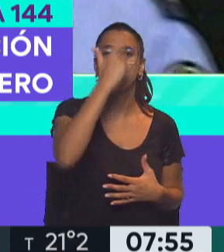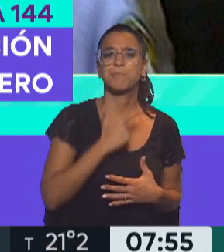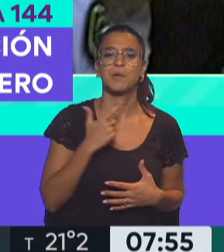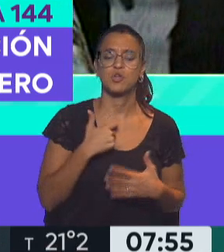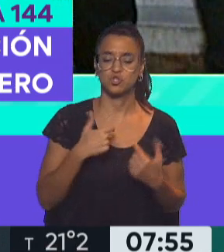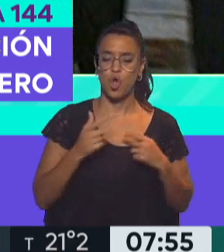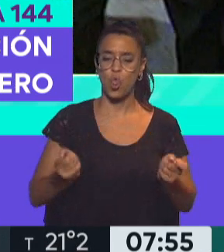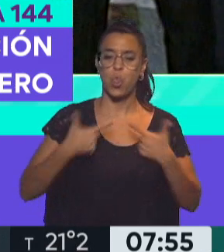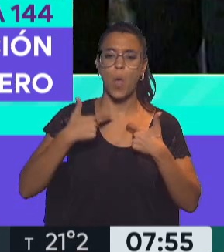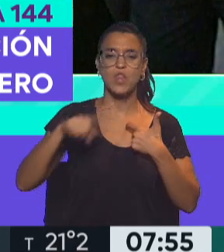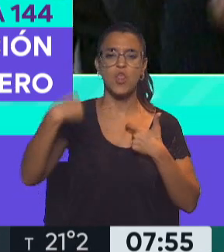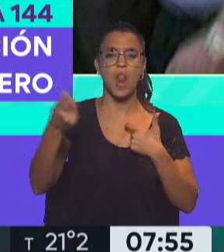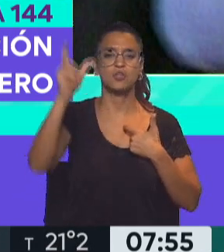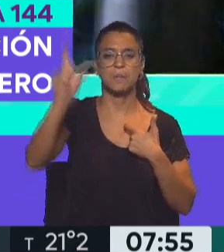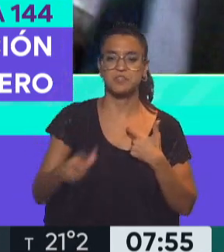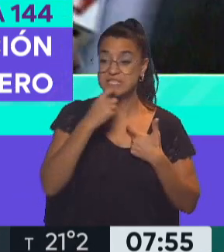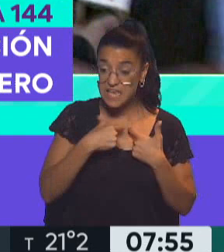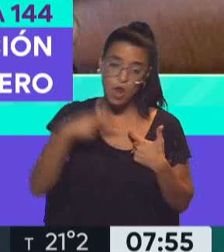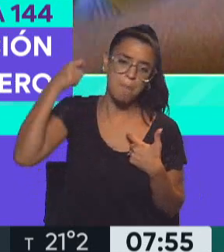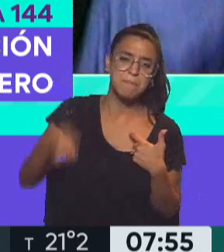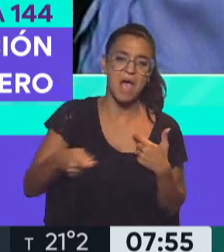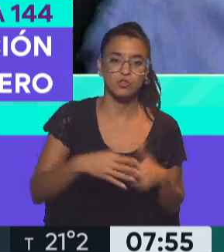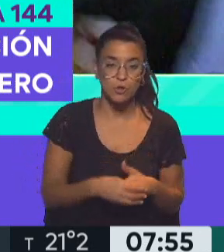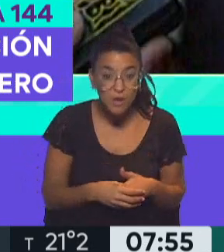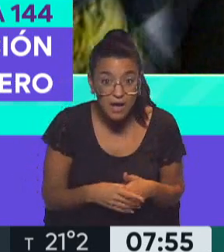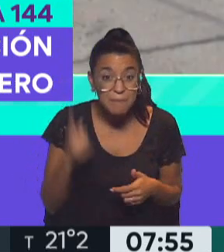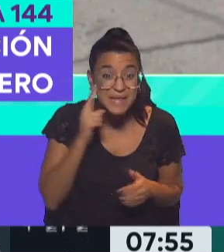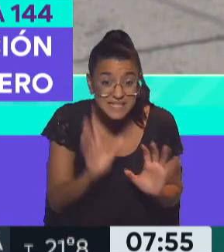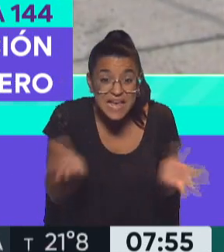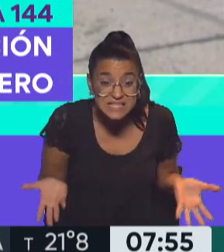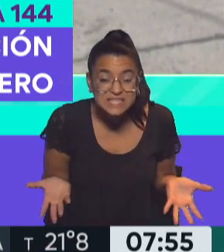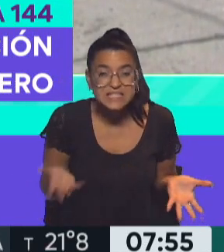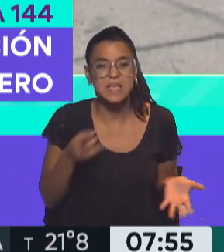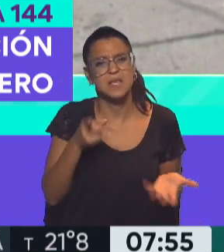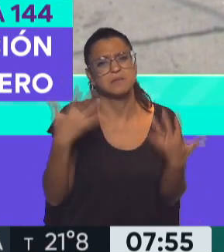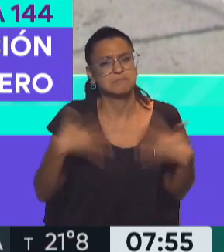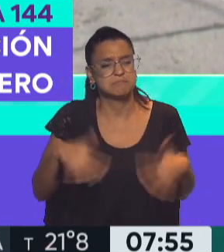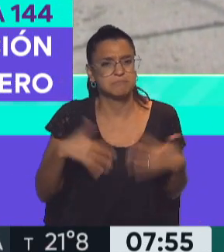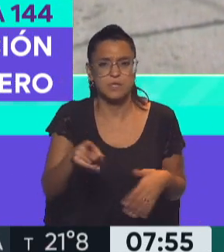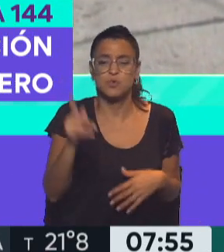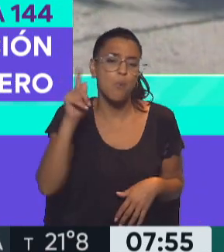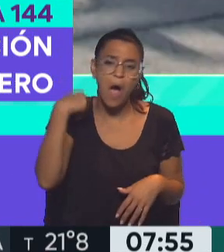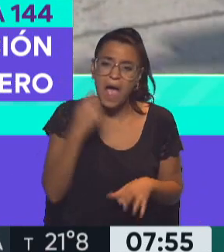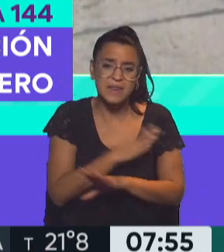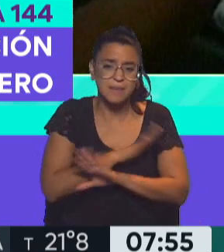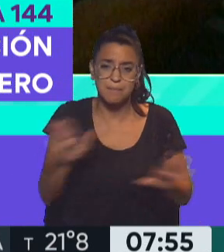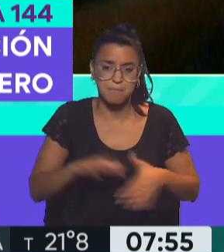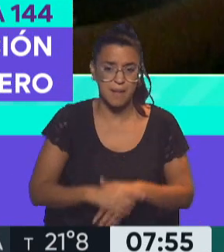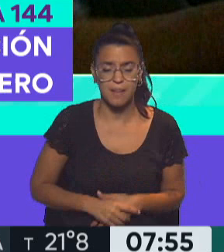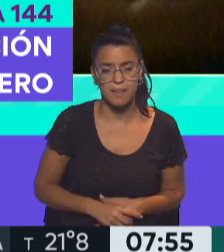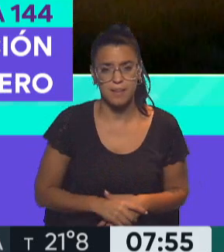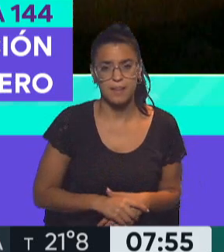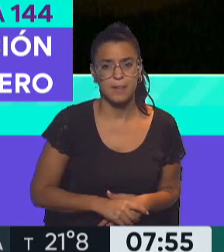yo soy dueño de la vida del otro si quiero. Alguien piensa así es que está enchafrado como un animal. ¿Qué es lo que corresponde?